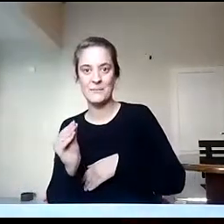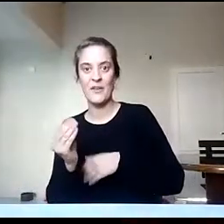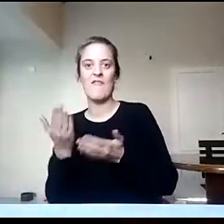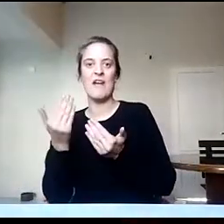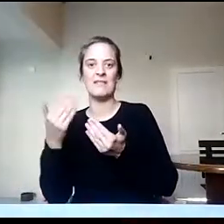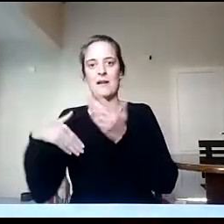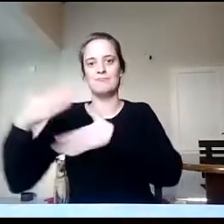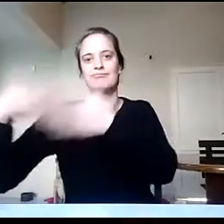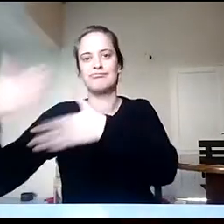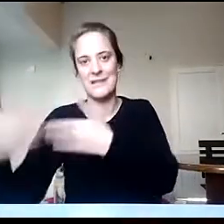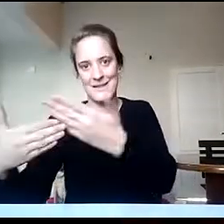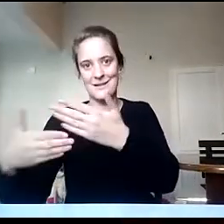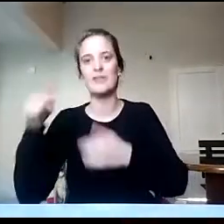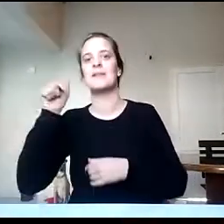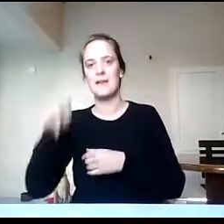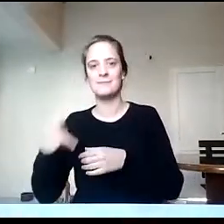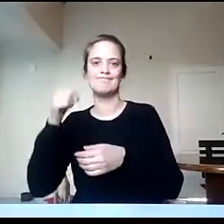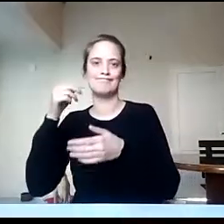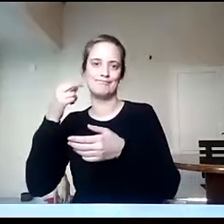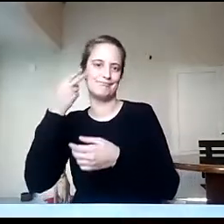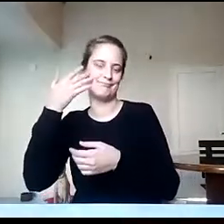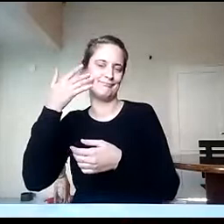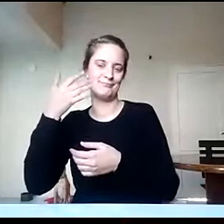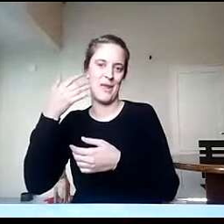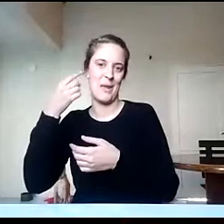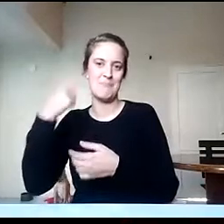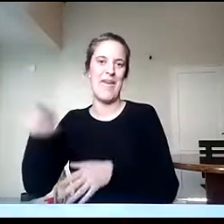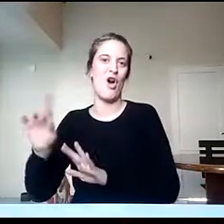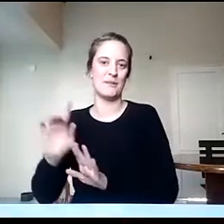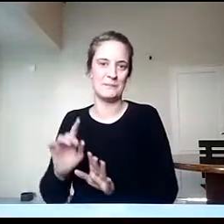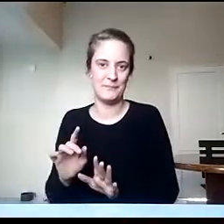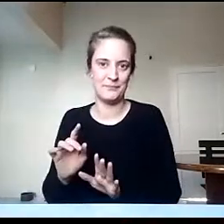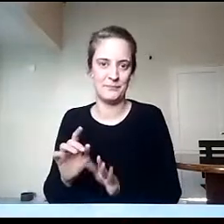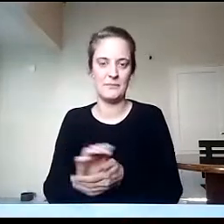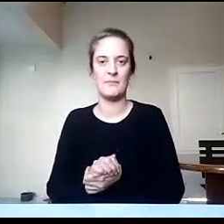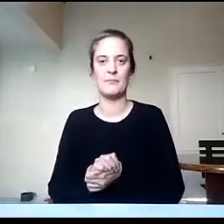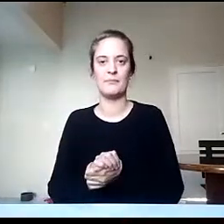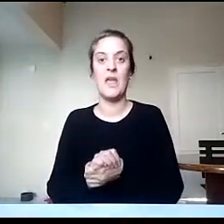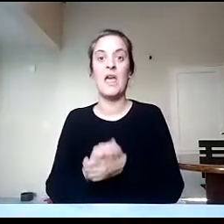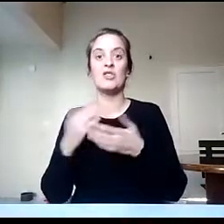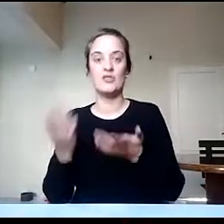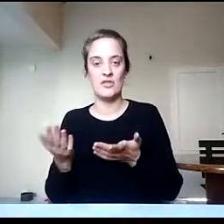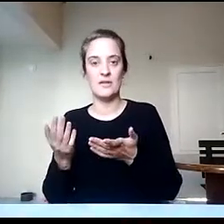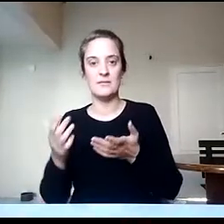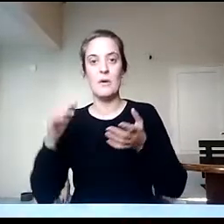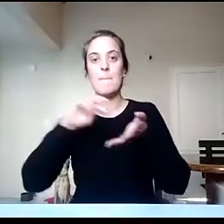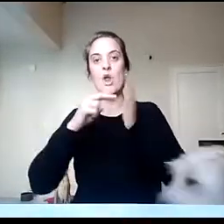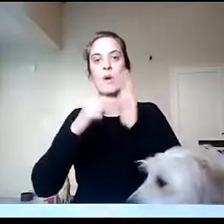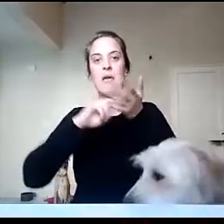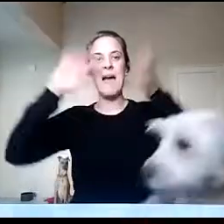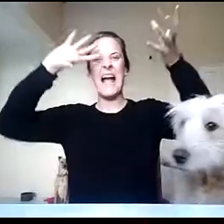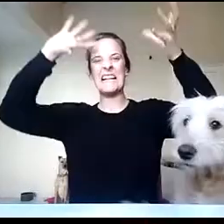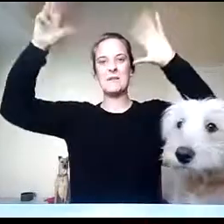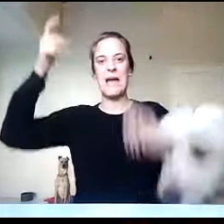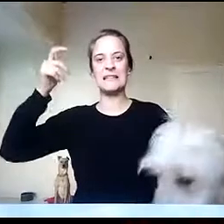mirarlo desde una escala local, decir, ¿cómo nos afecta esa crisis climática en los bienes comunes de Mendoza,